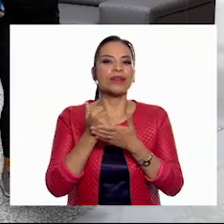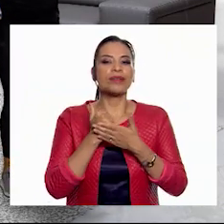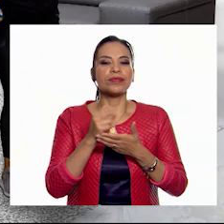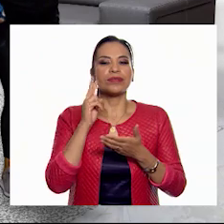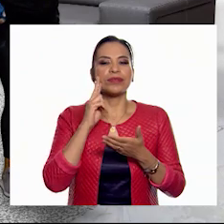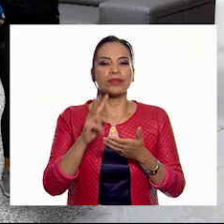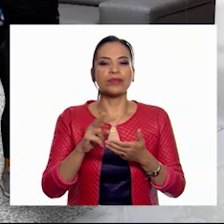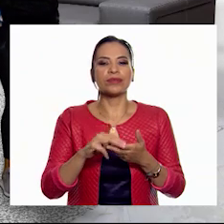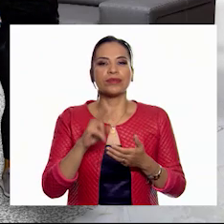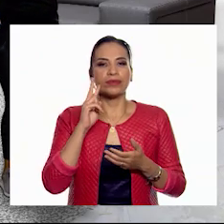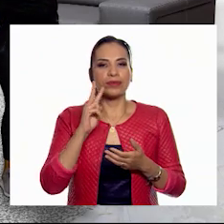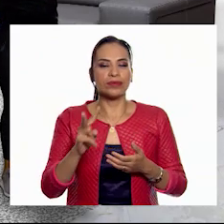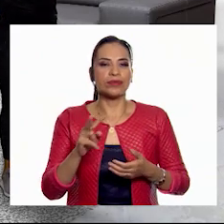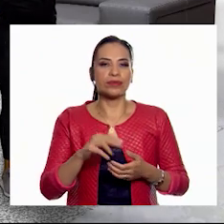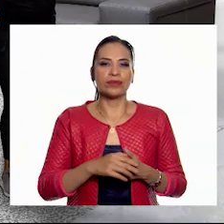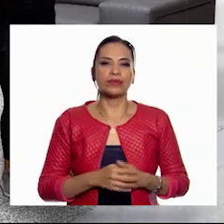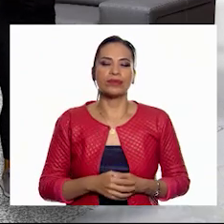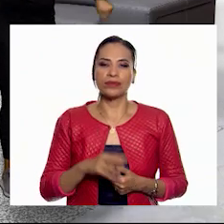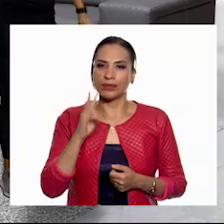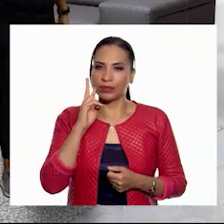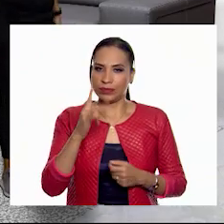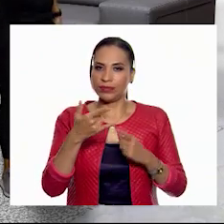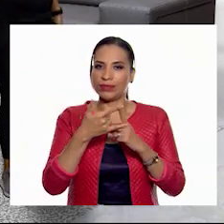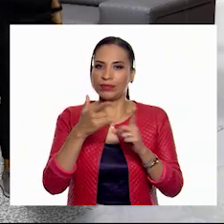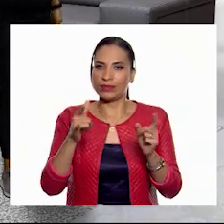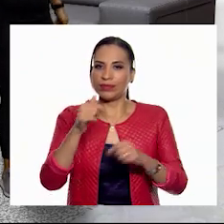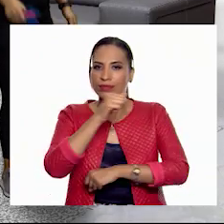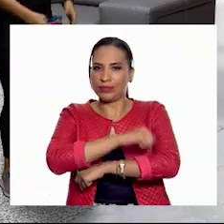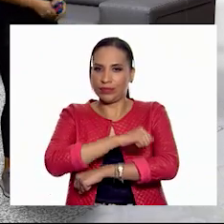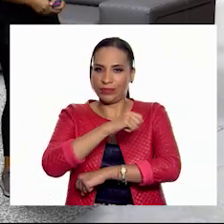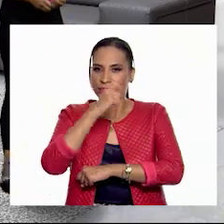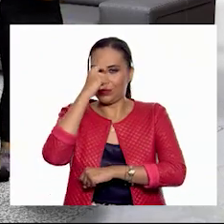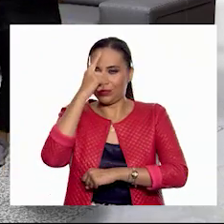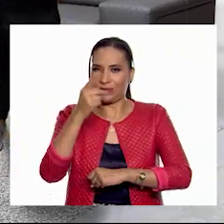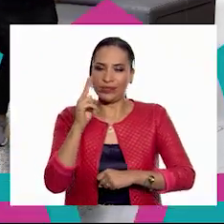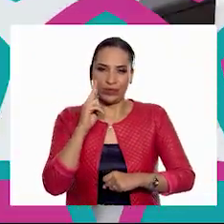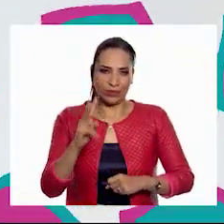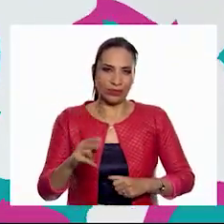abrirla. Ah, ya sé Una, dos, tres, vamos a... ¡Ventana Creativa!